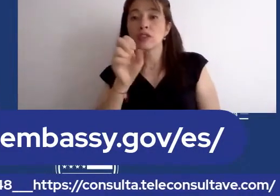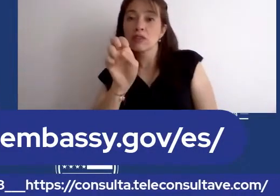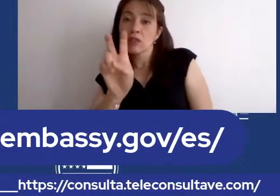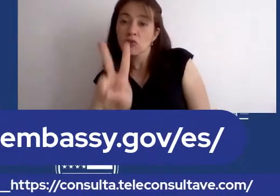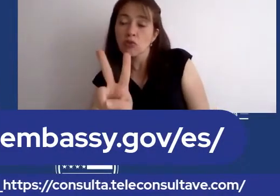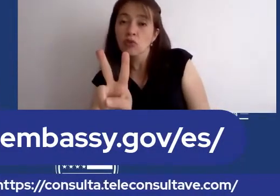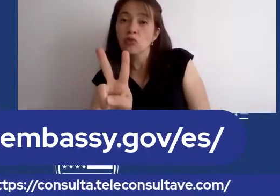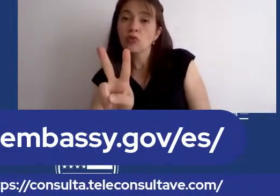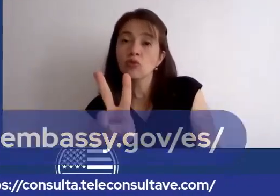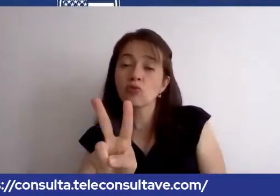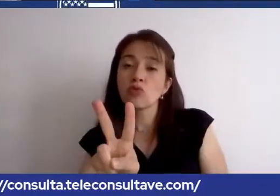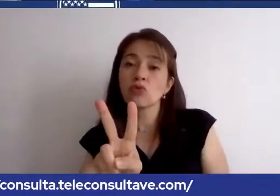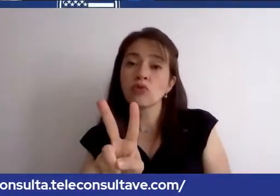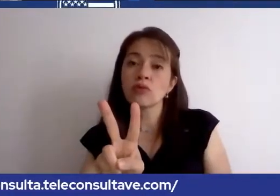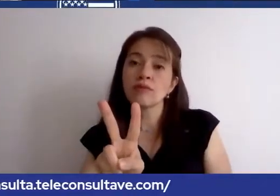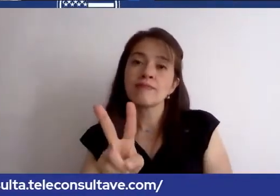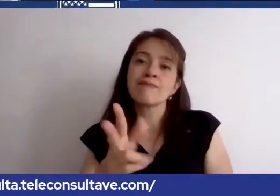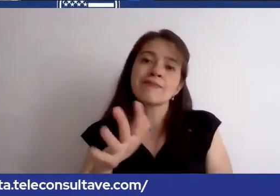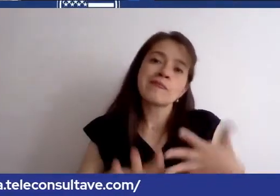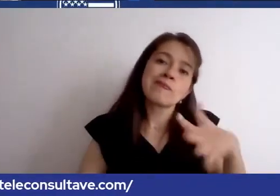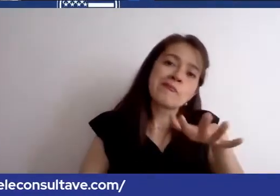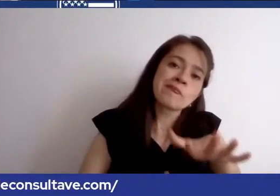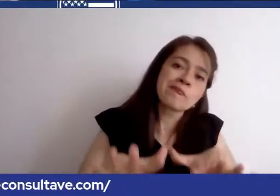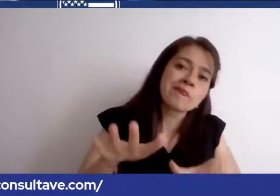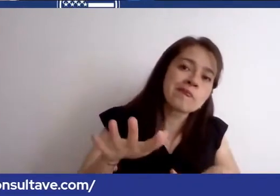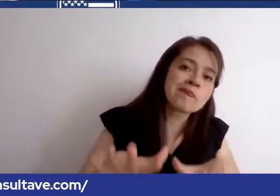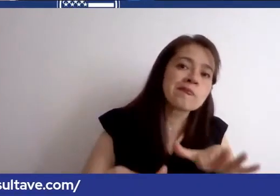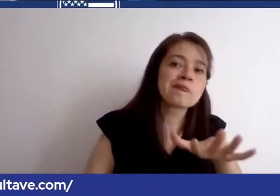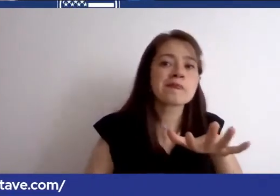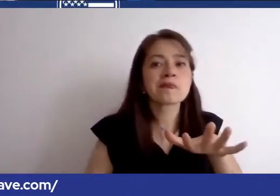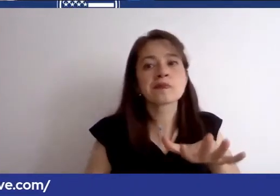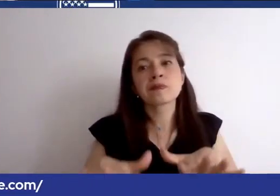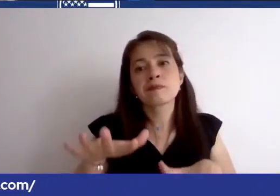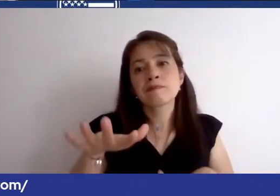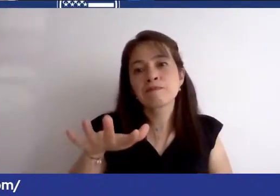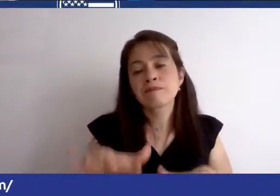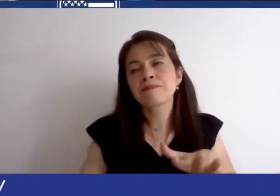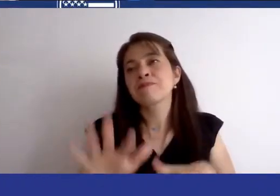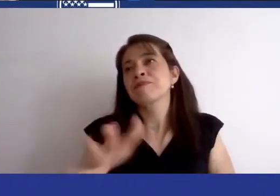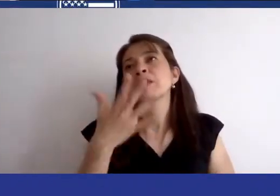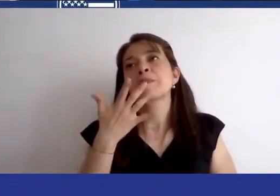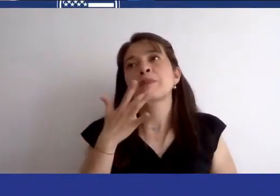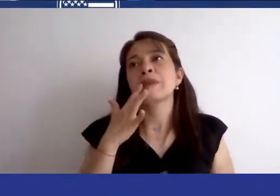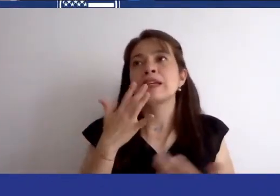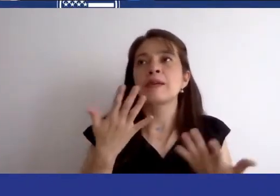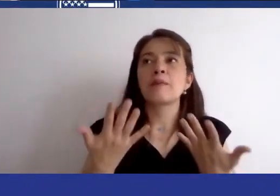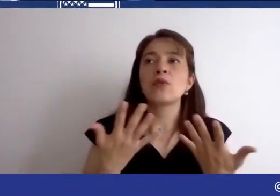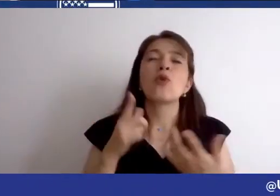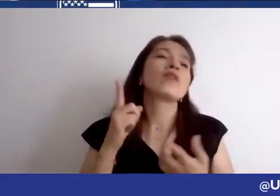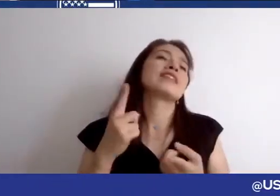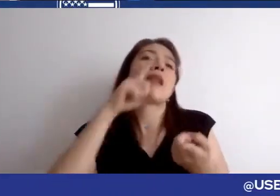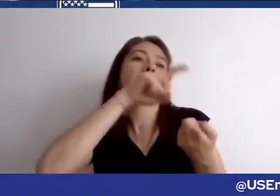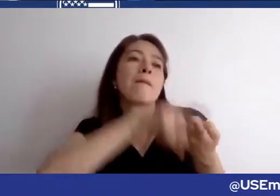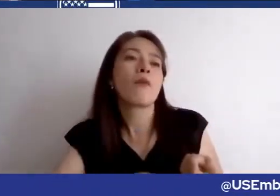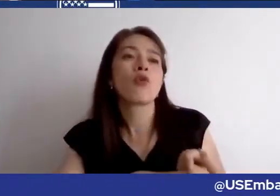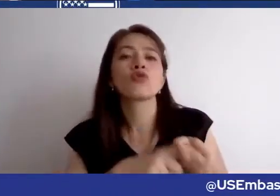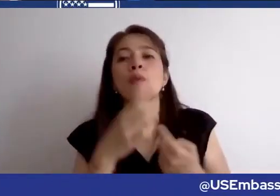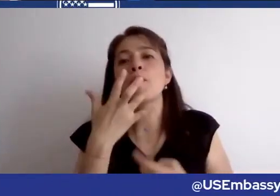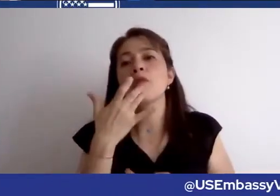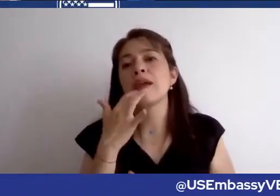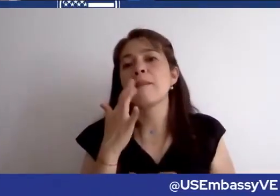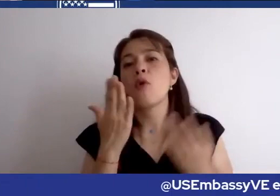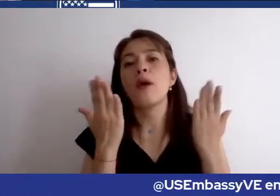dependientes. O sea, si su esposo estudia